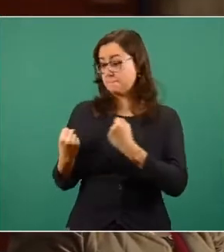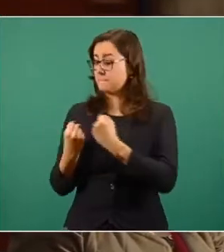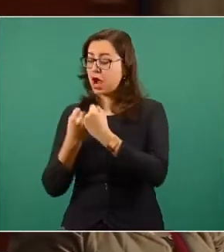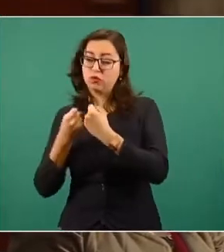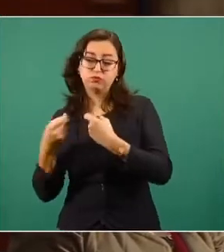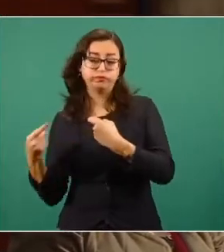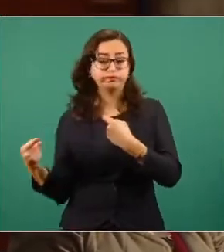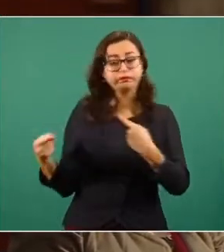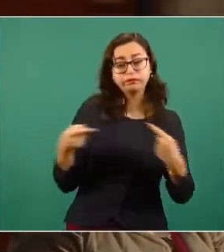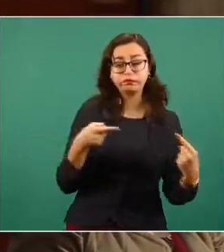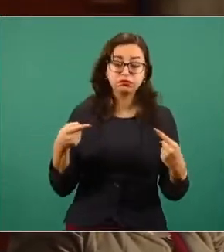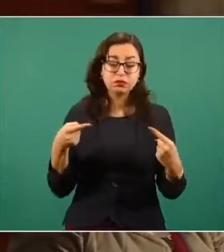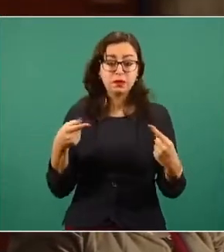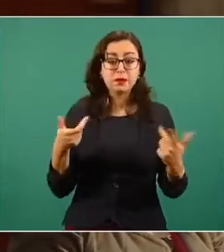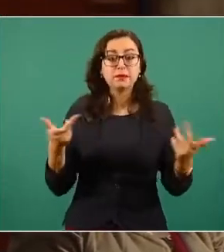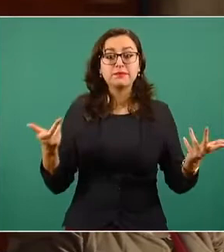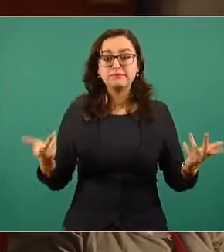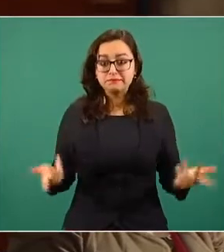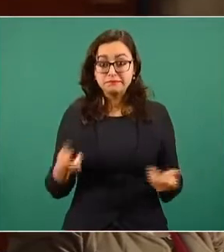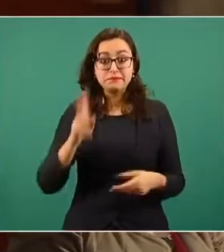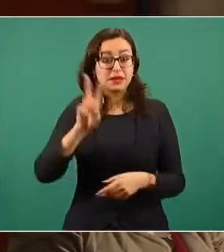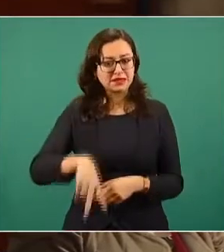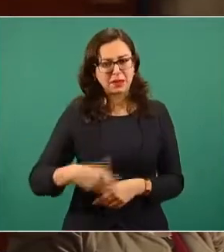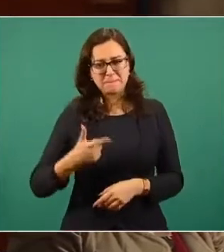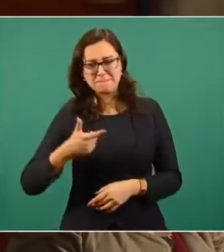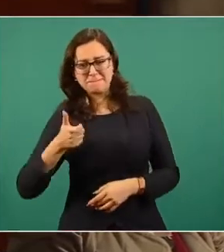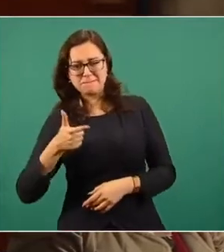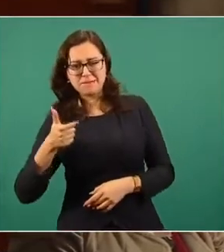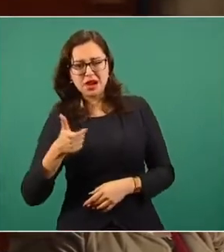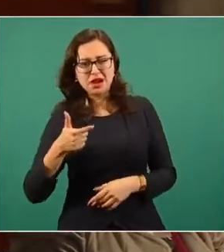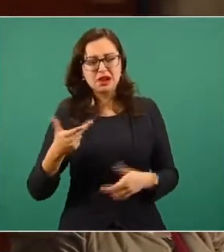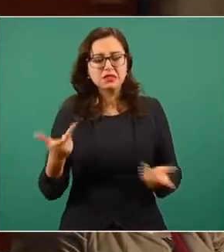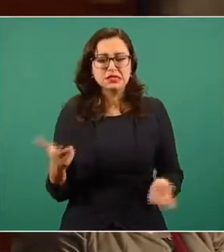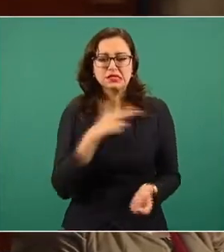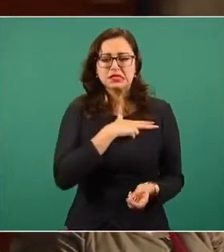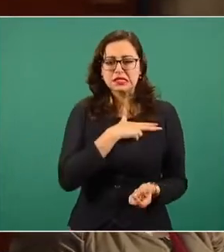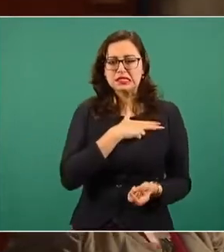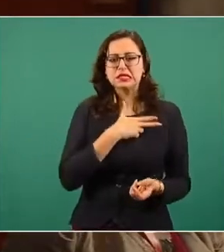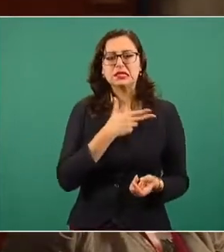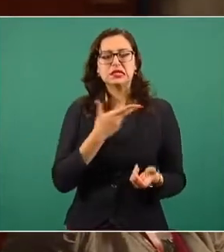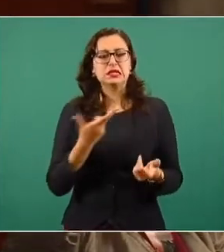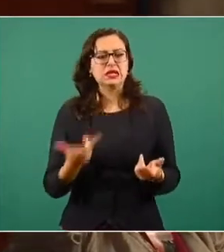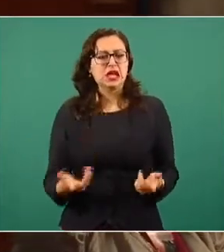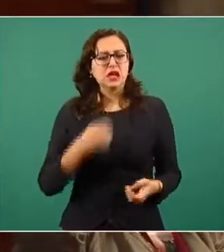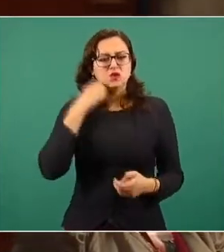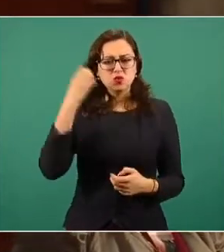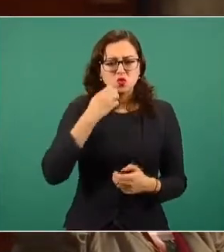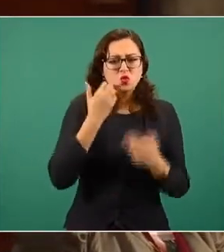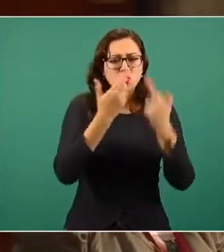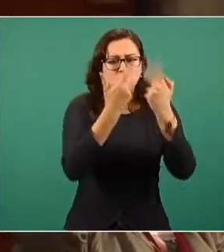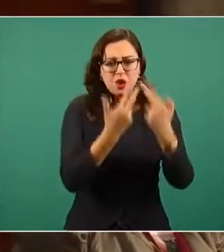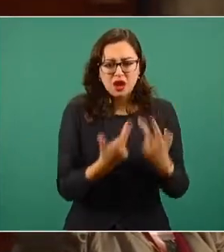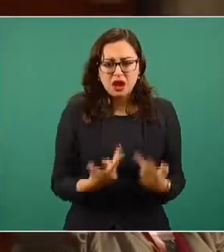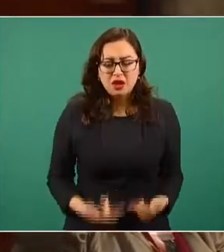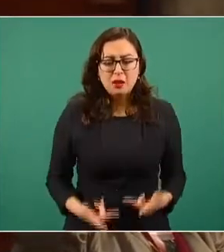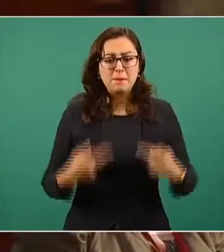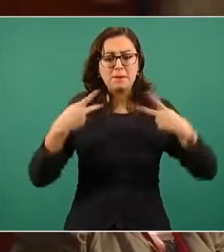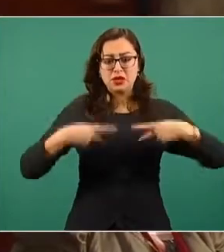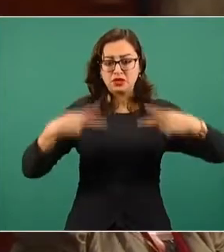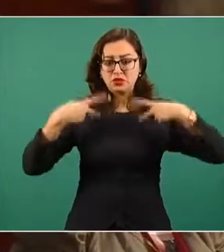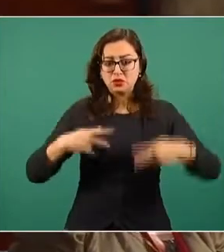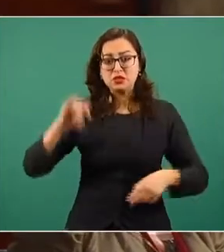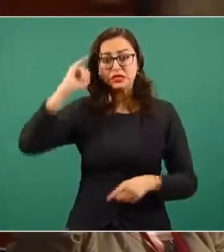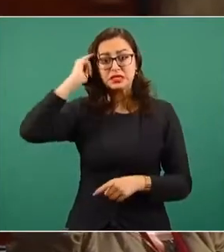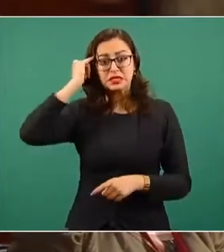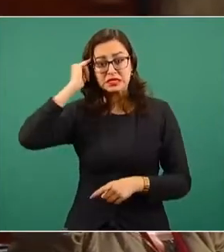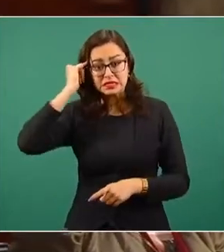que han terminado con heridos de bala, escuelas destruidas, grupos indígenas se han tenido que mover de su lugar de